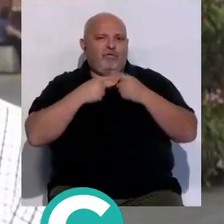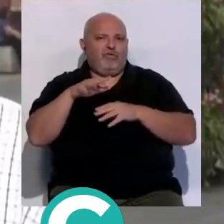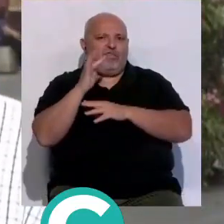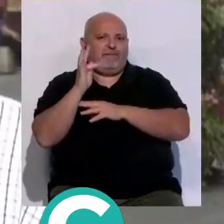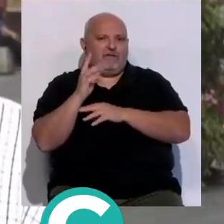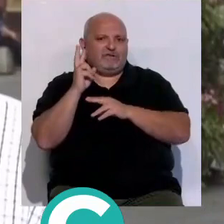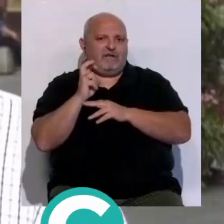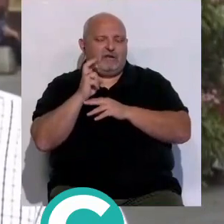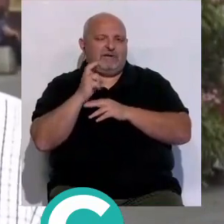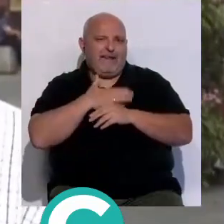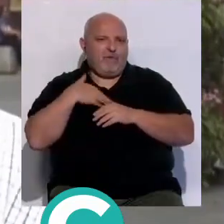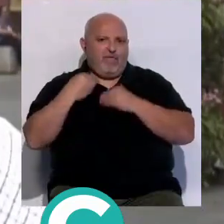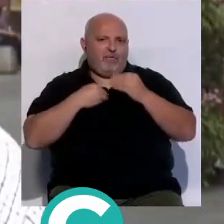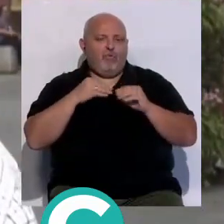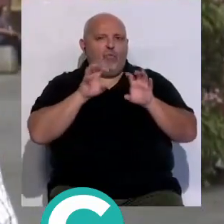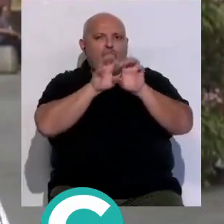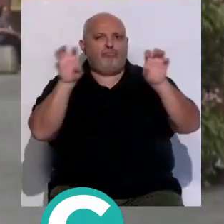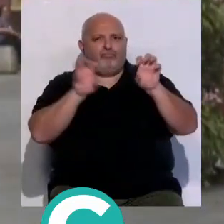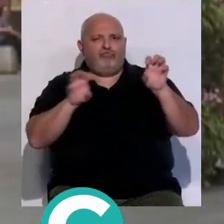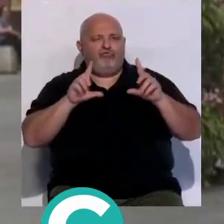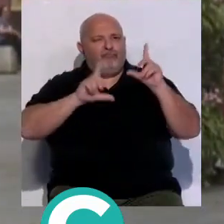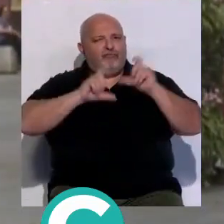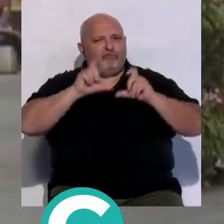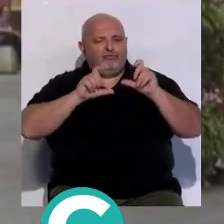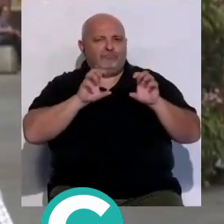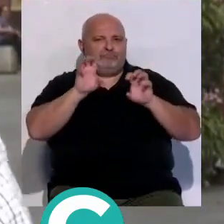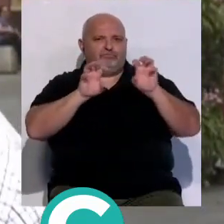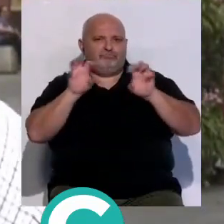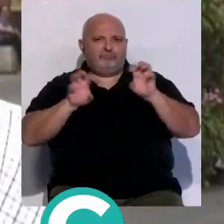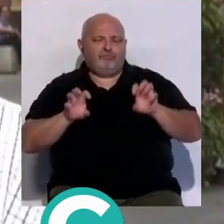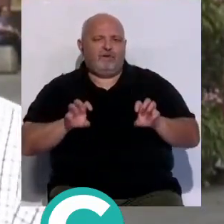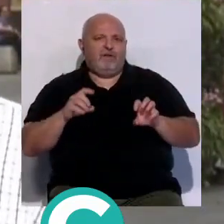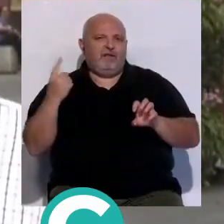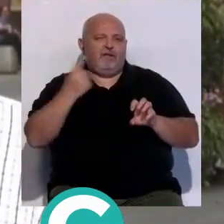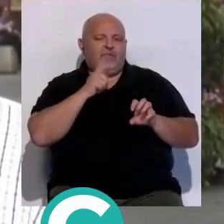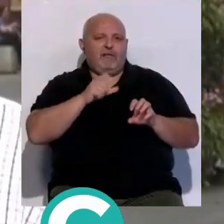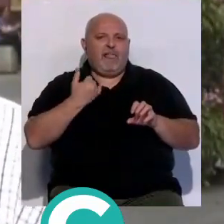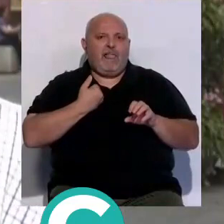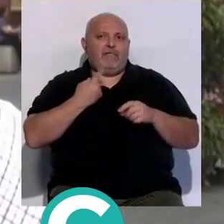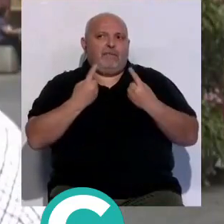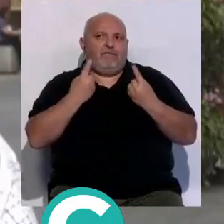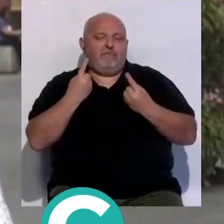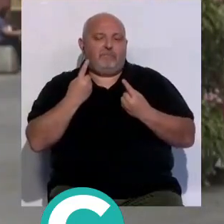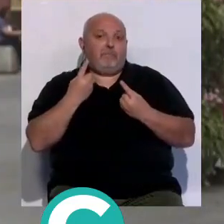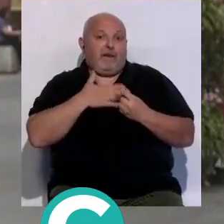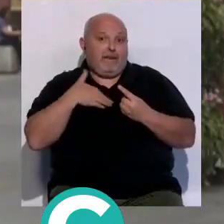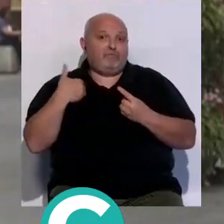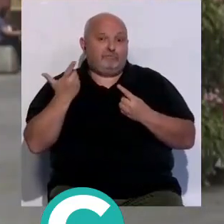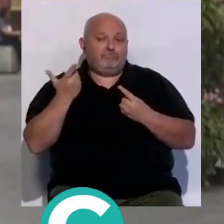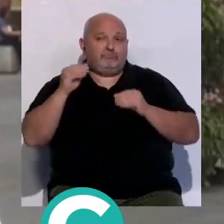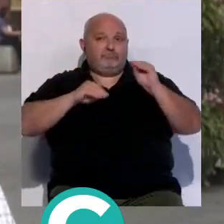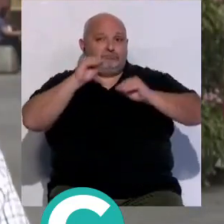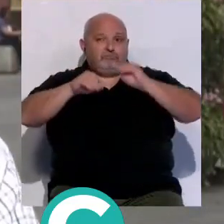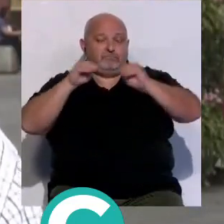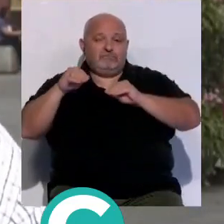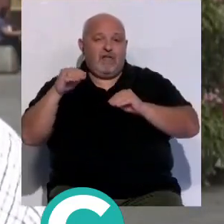cementerio aparte del mural de mural pues lleva también las fotos de todas las que tengamos de las víctimas por eso hemos hecho también